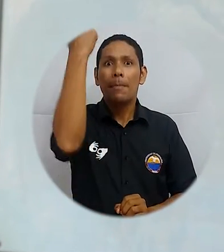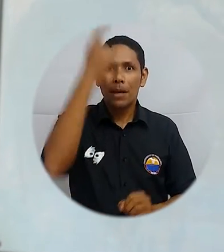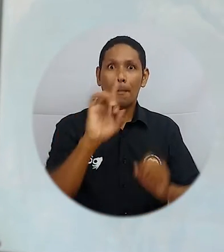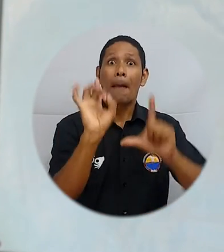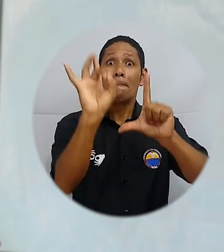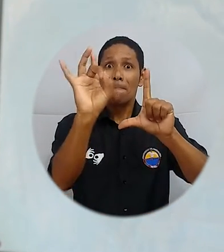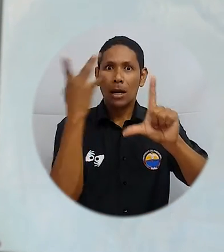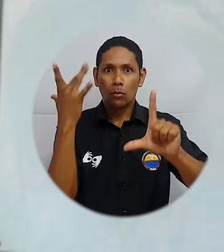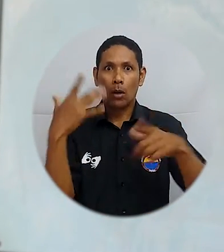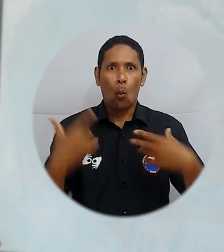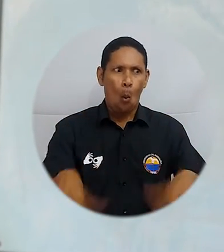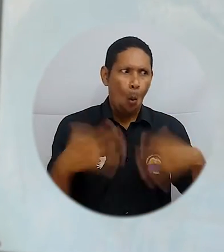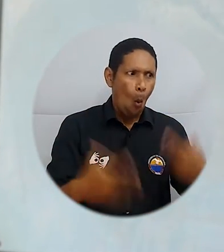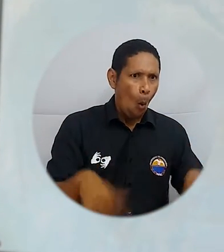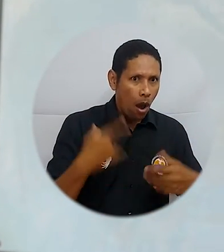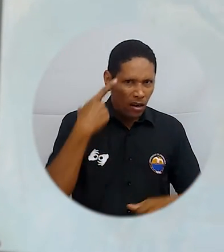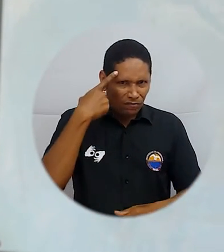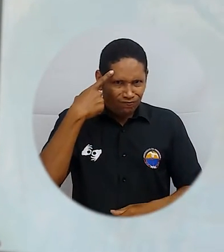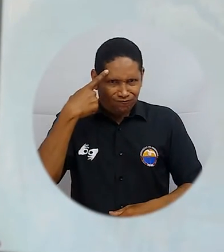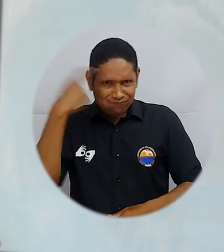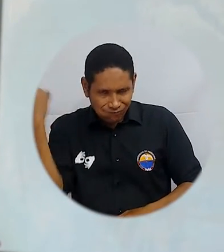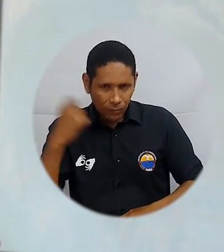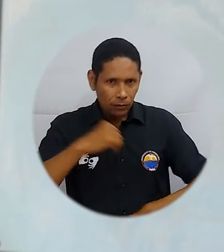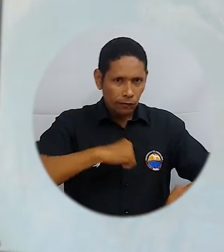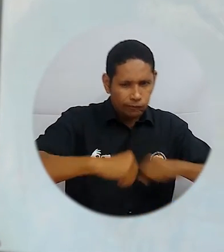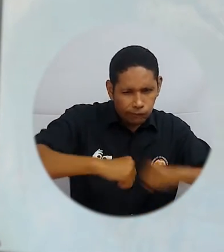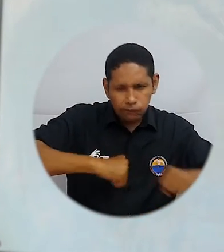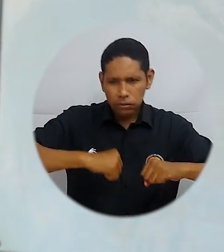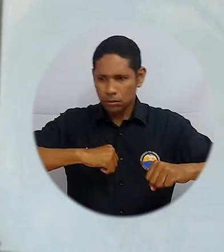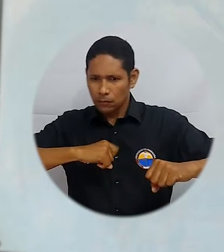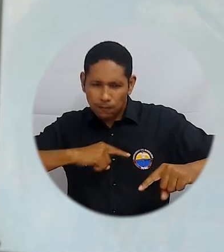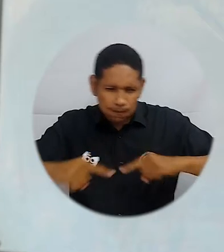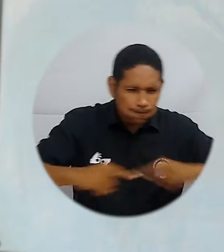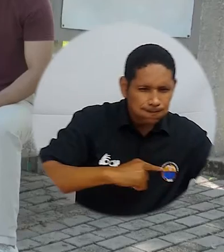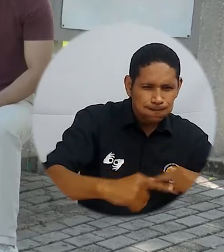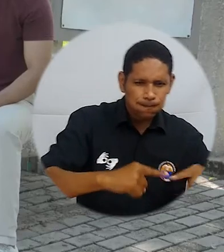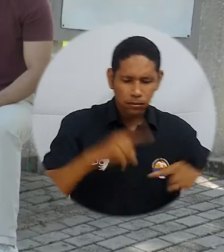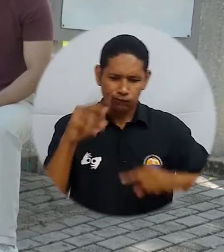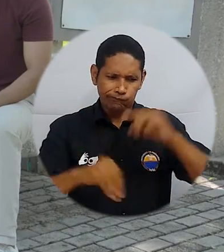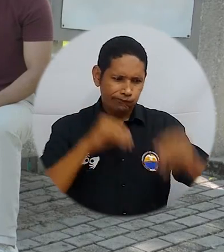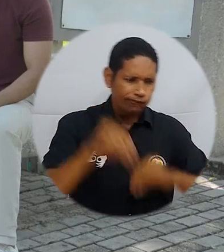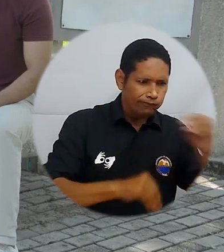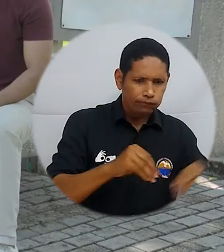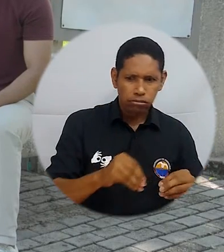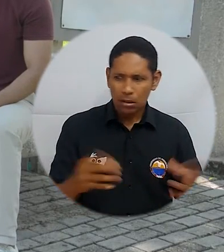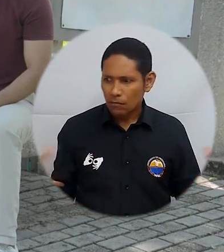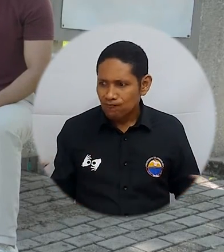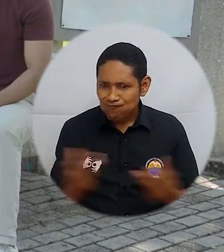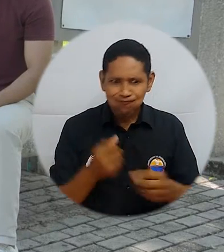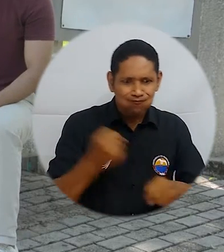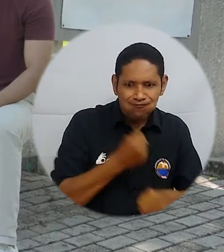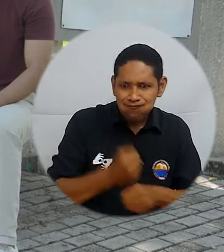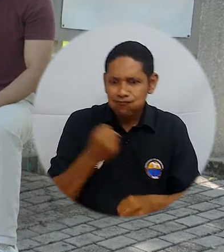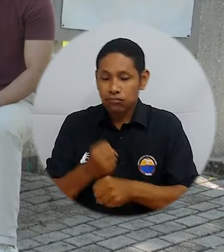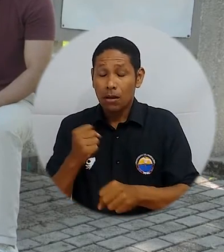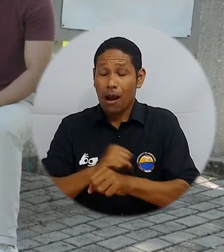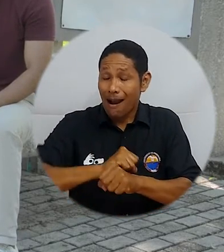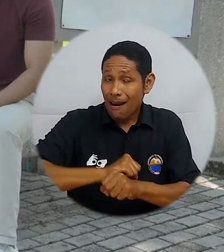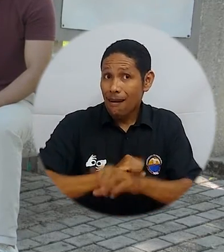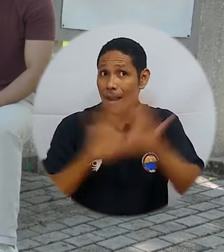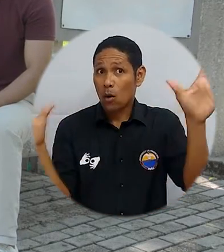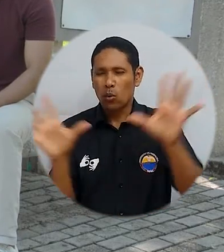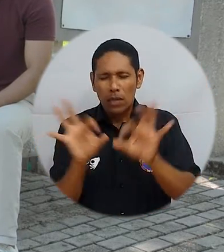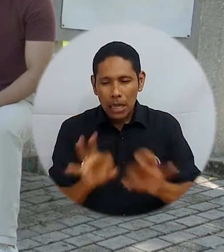de la institución que se ha convertido en un gran reto administrativo, logístico y de organización para brindar a la comunidad universitaria un proceso